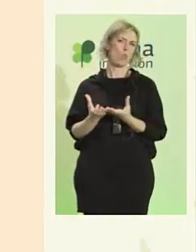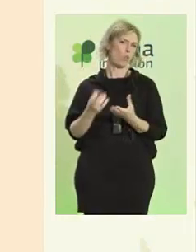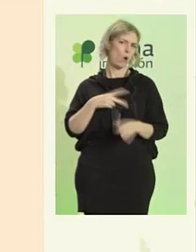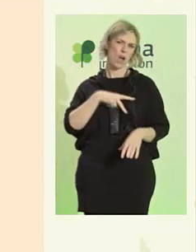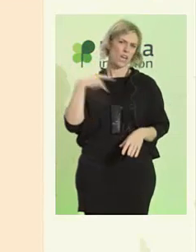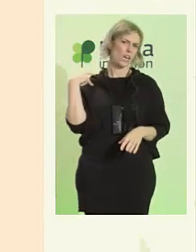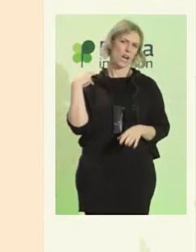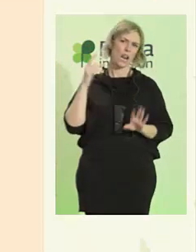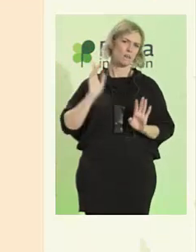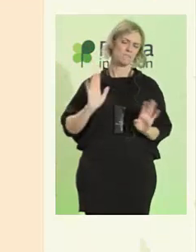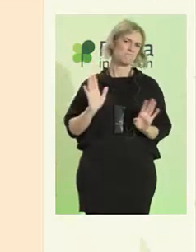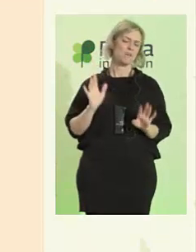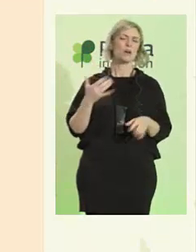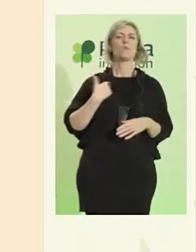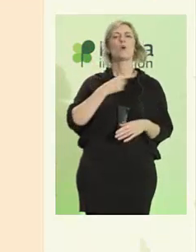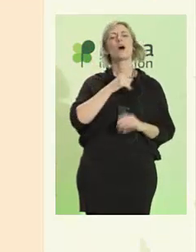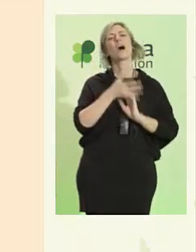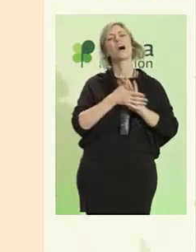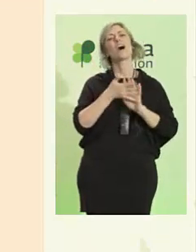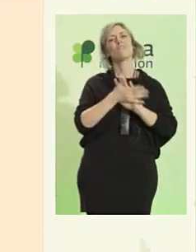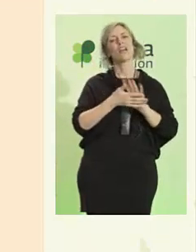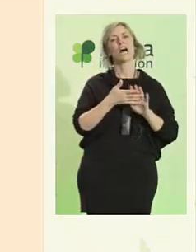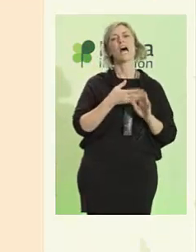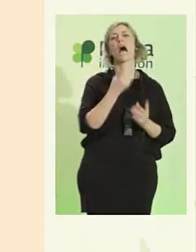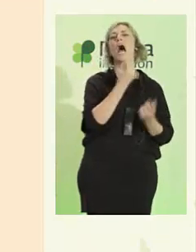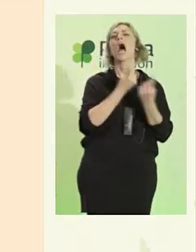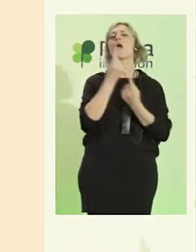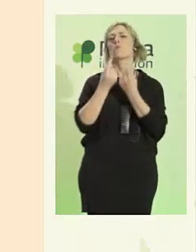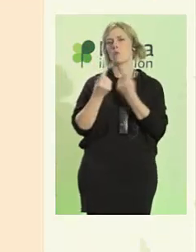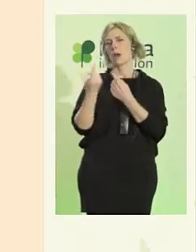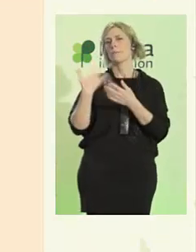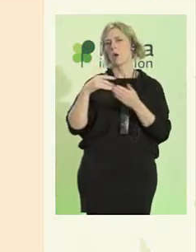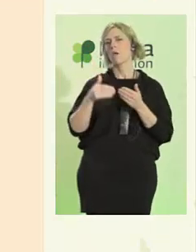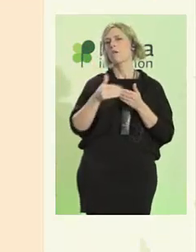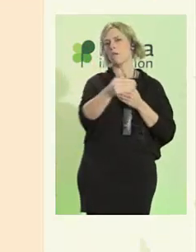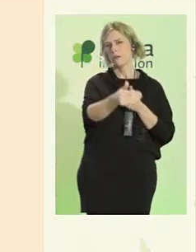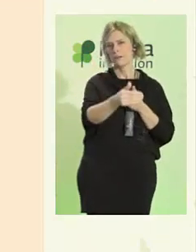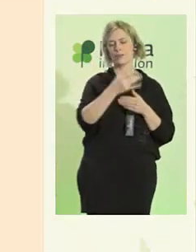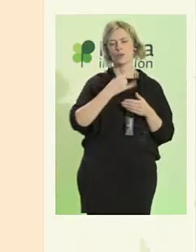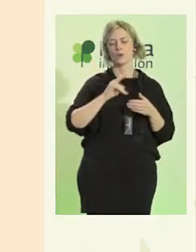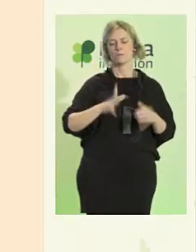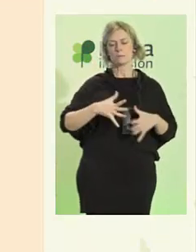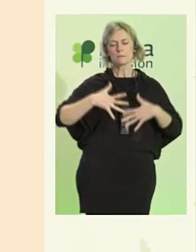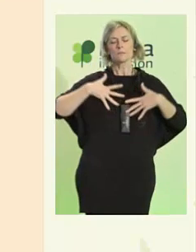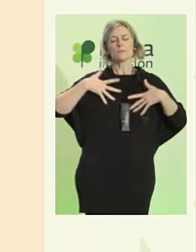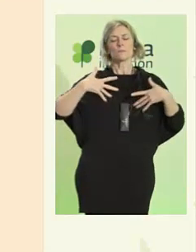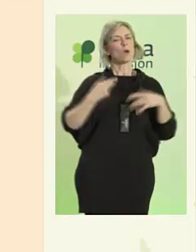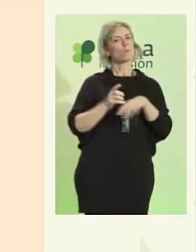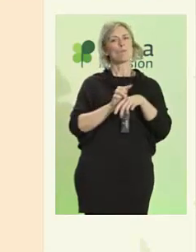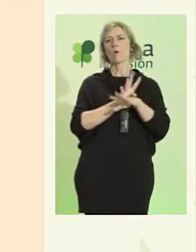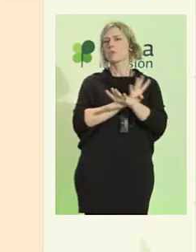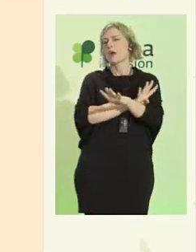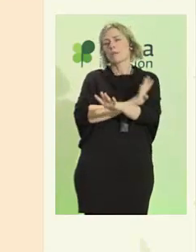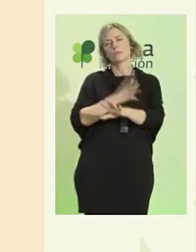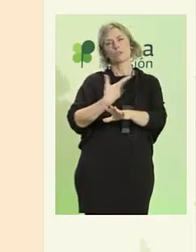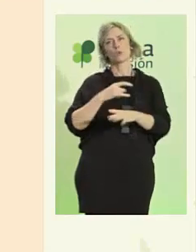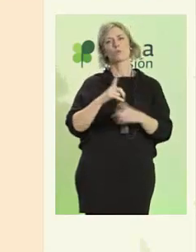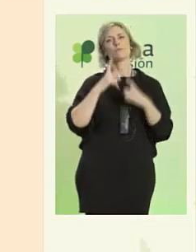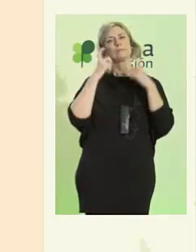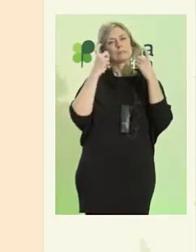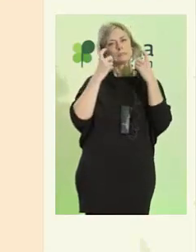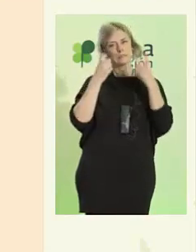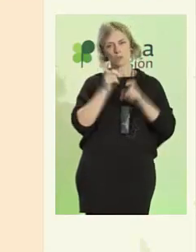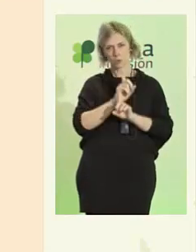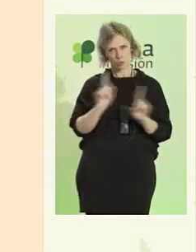Y voy a hablar de algunas de ellas más adelante, pero voy a intentar no emocionarme. Me gustaría compartir algunas